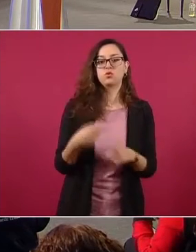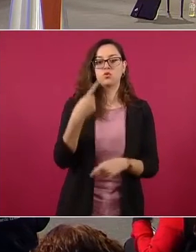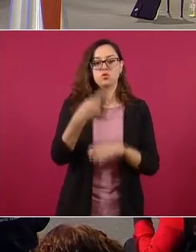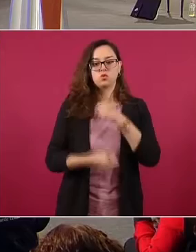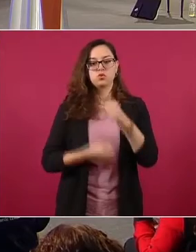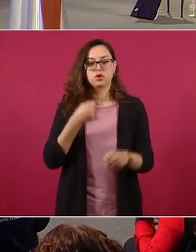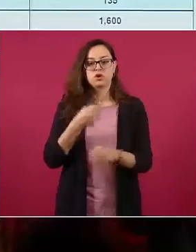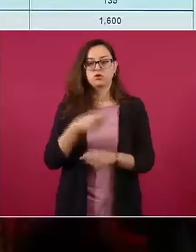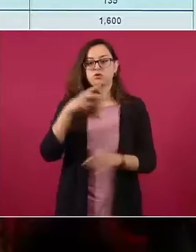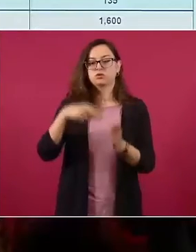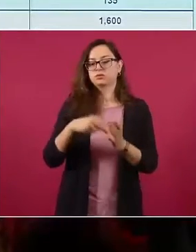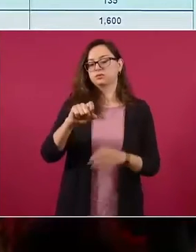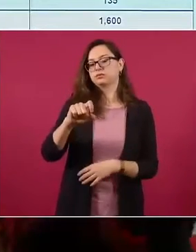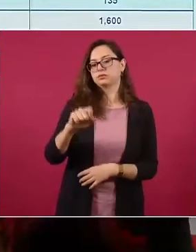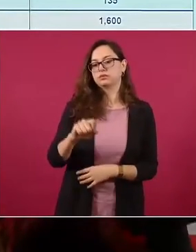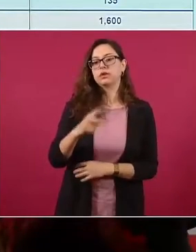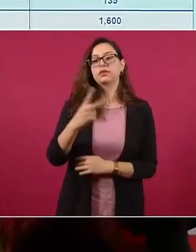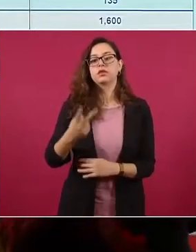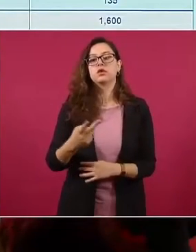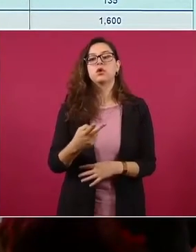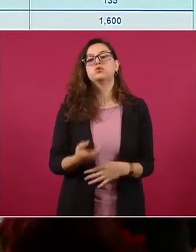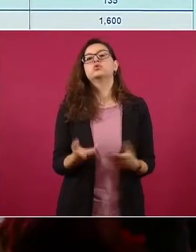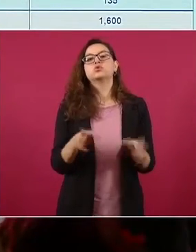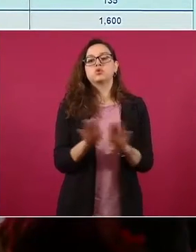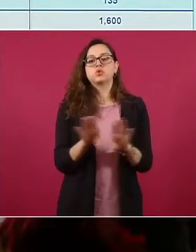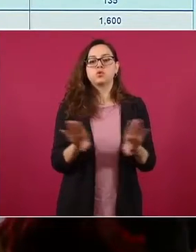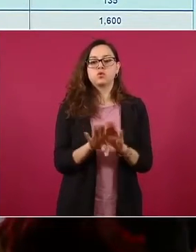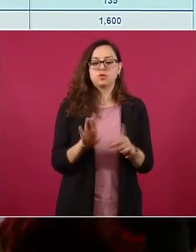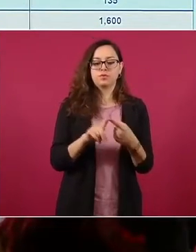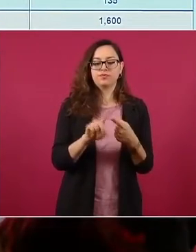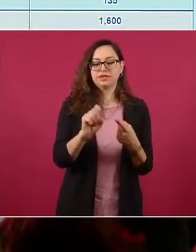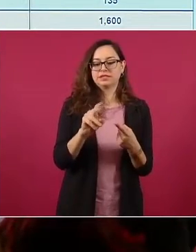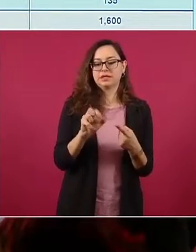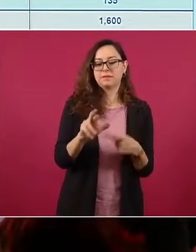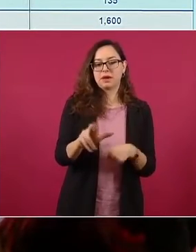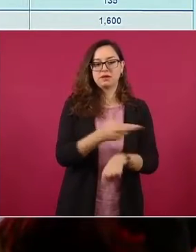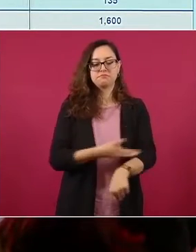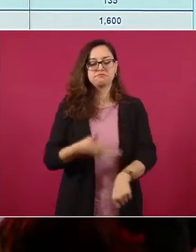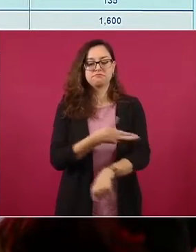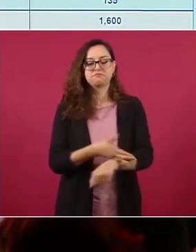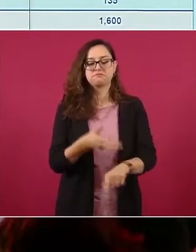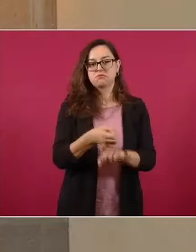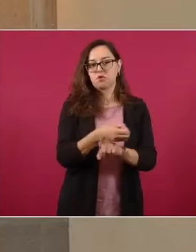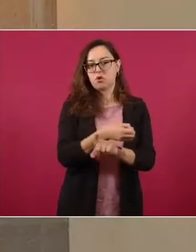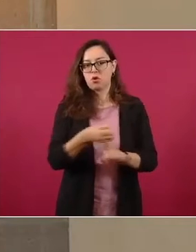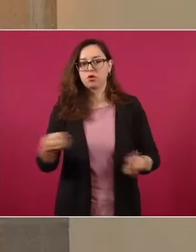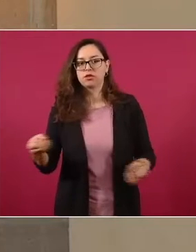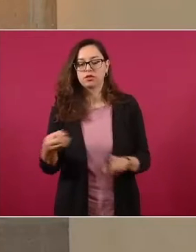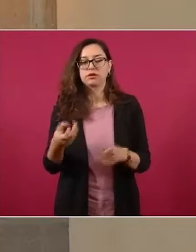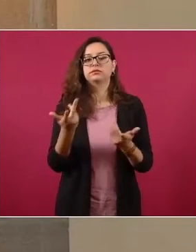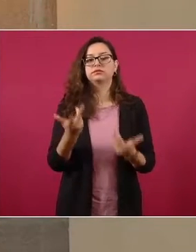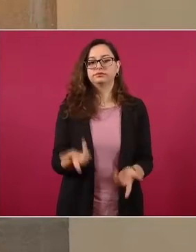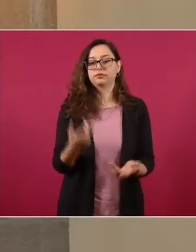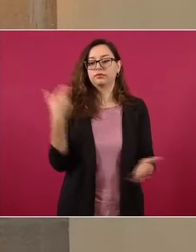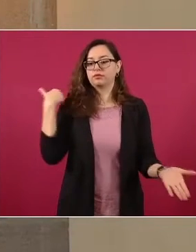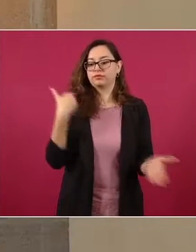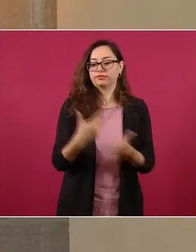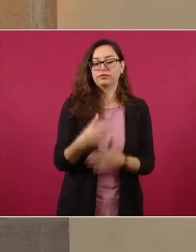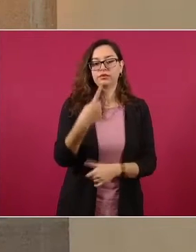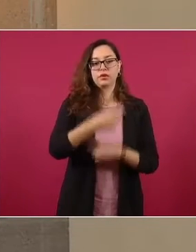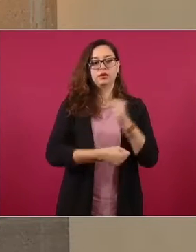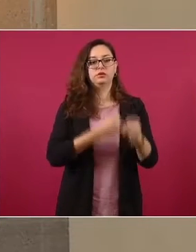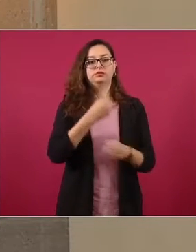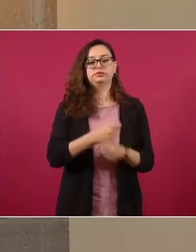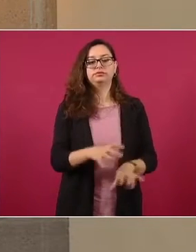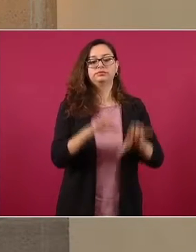en las operaciones coordinadas por la Secretaría de la Marina. Se han logrado asegurar en el año 2022